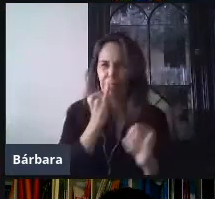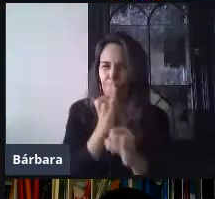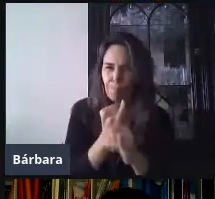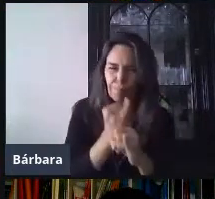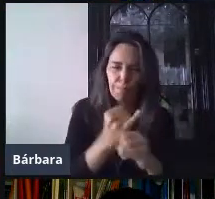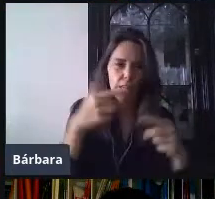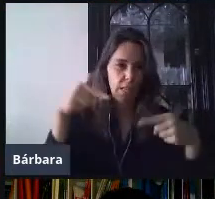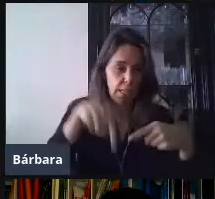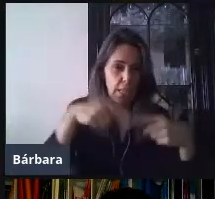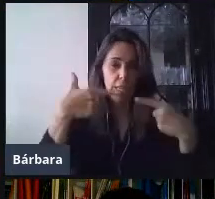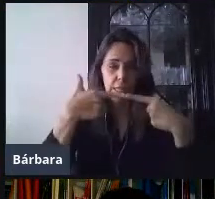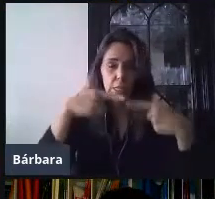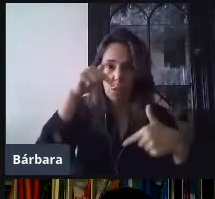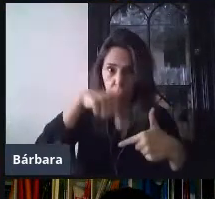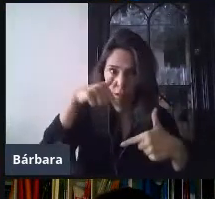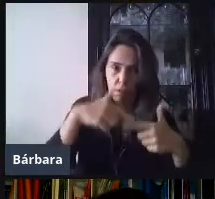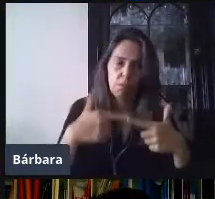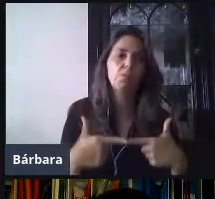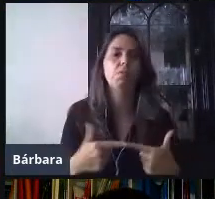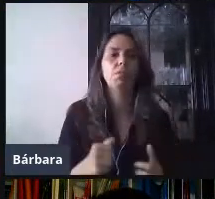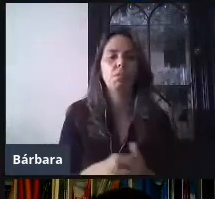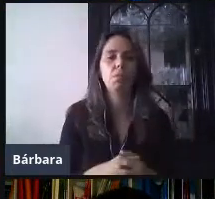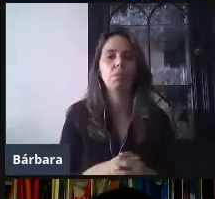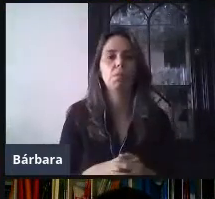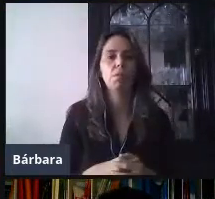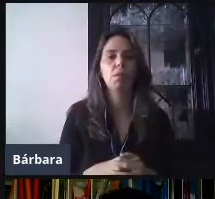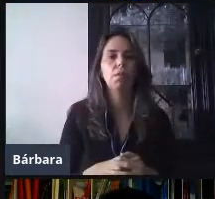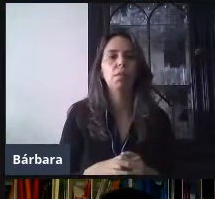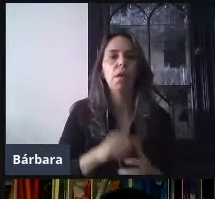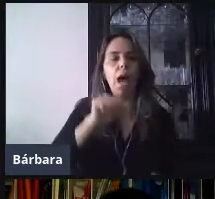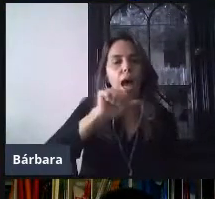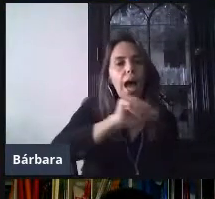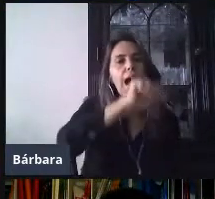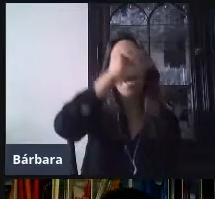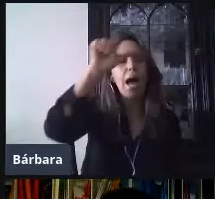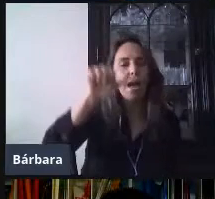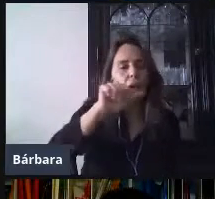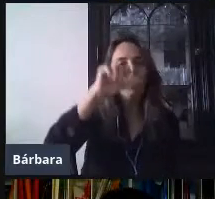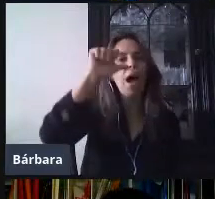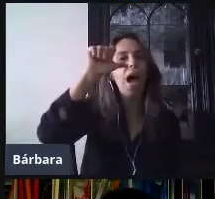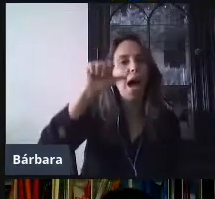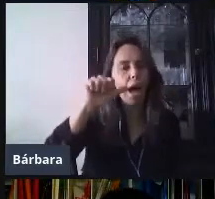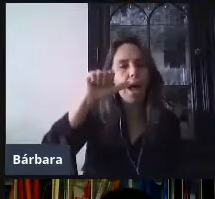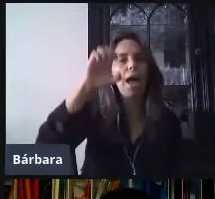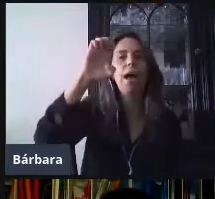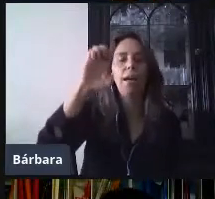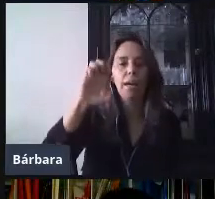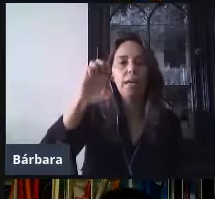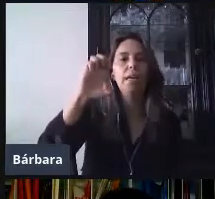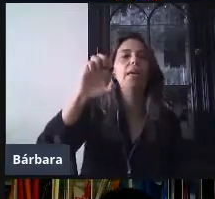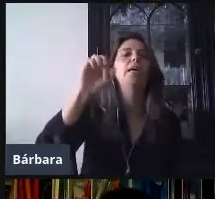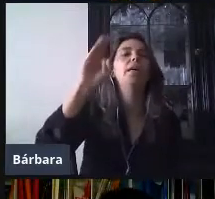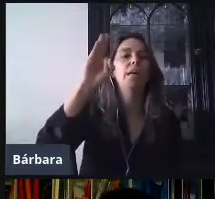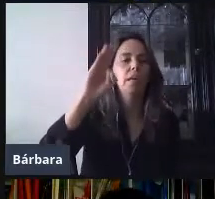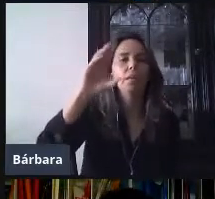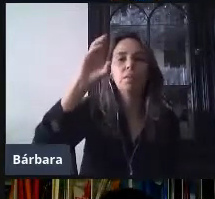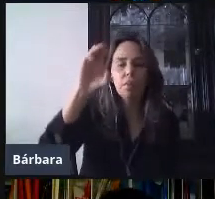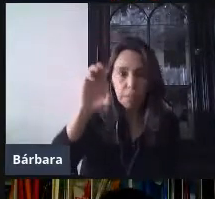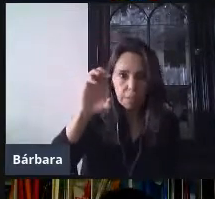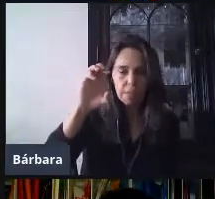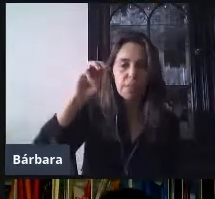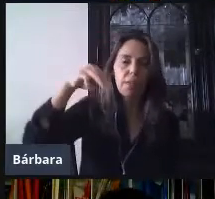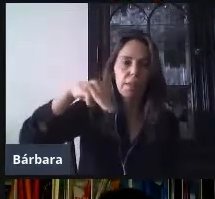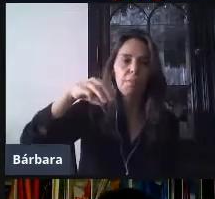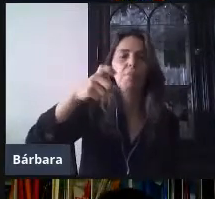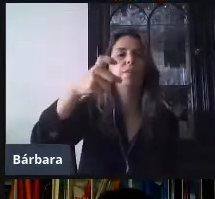ilimitada. Y hoy formularios, pues, es a través de su cuenta arroba aefcm.gov.mx. Así que,